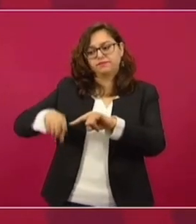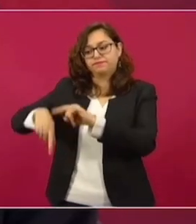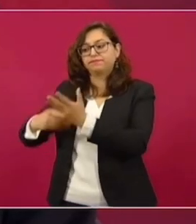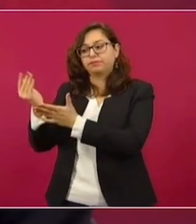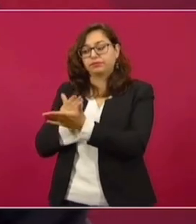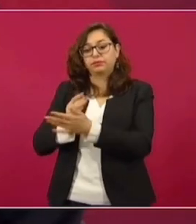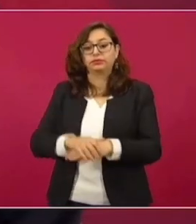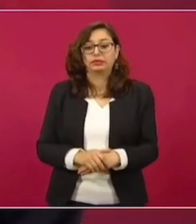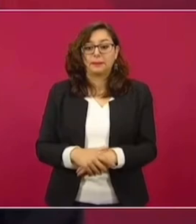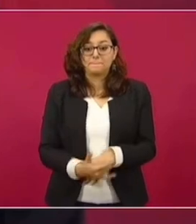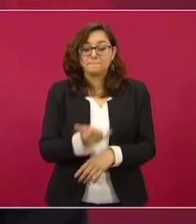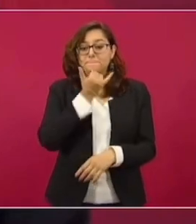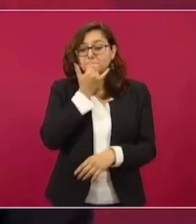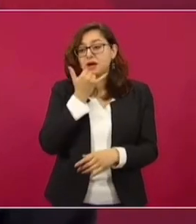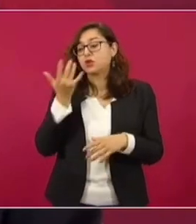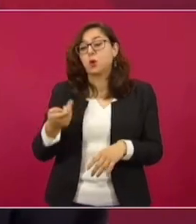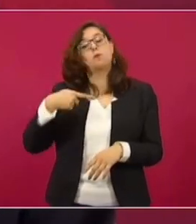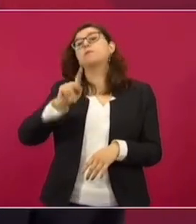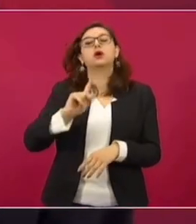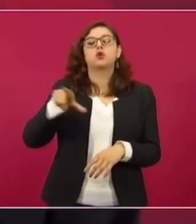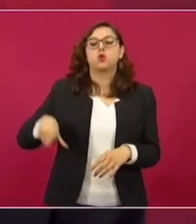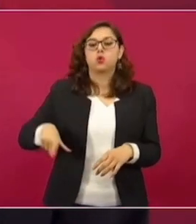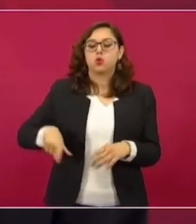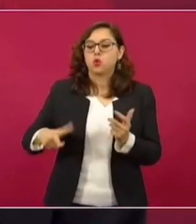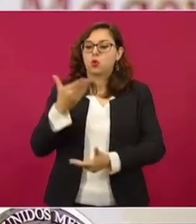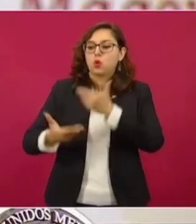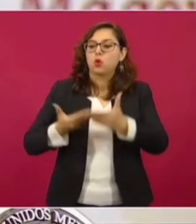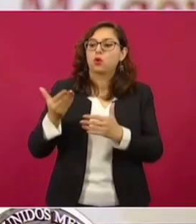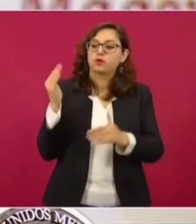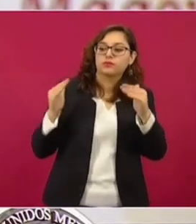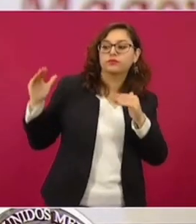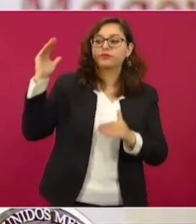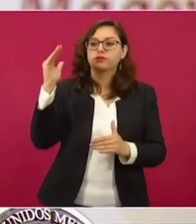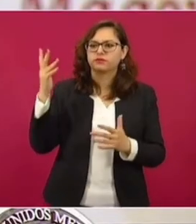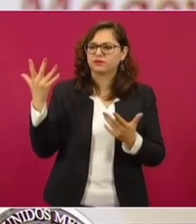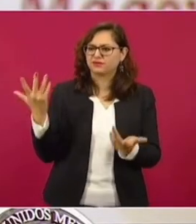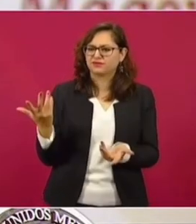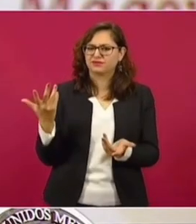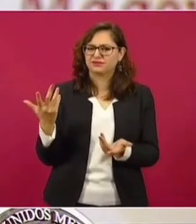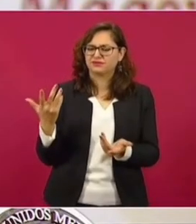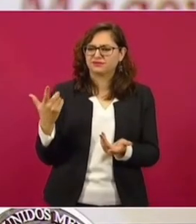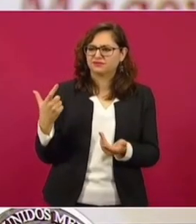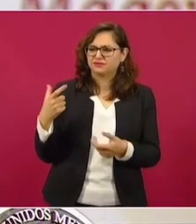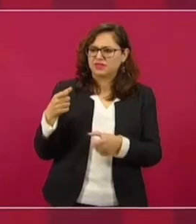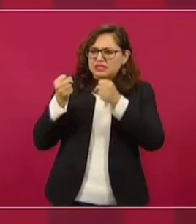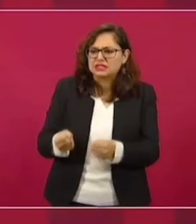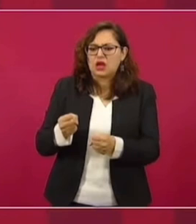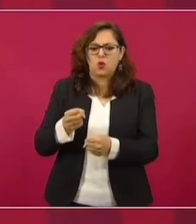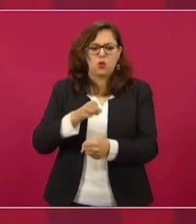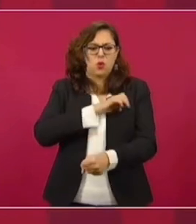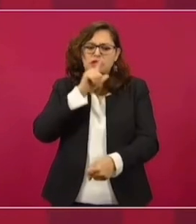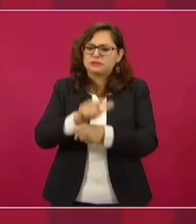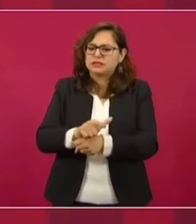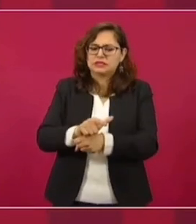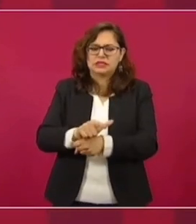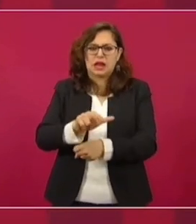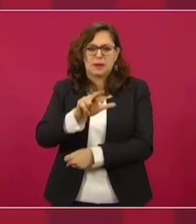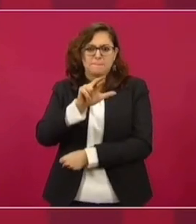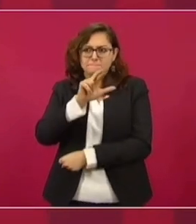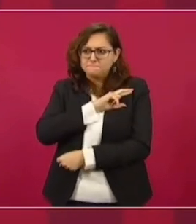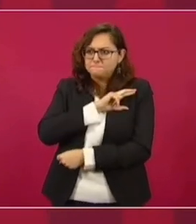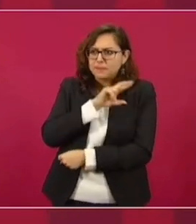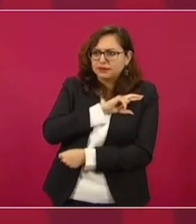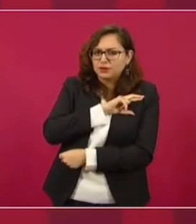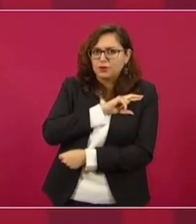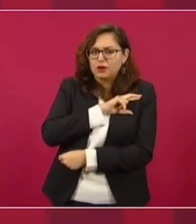funcionario no tiene por qué, o no debe, por qué tener, por ejemplo, un seguro de gastos médicos mayores a